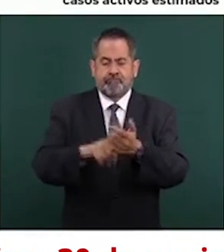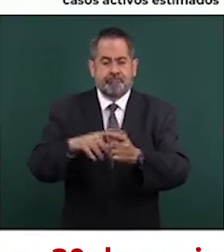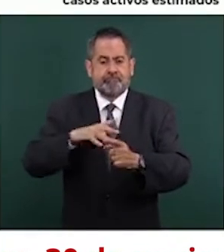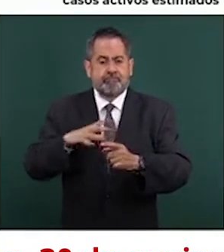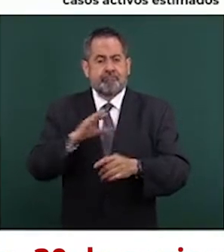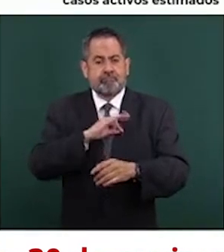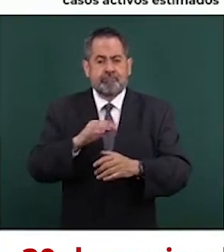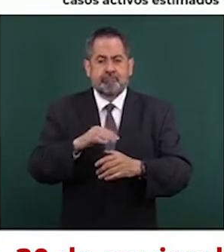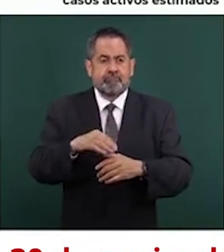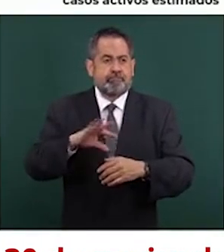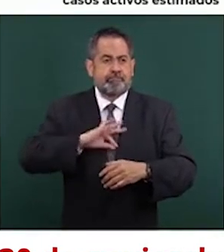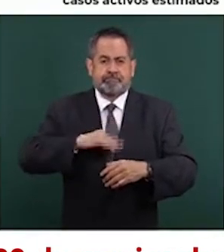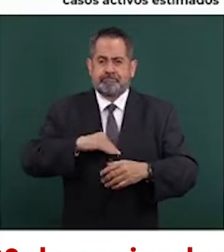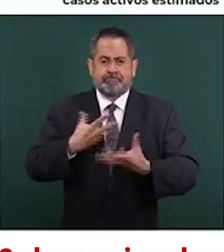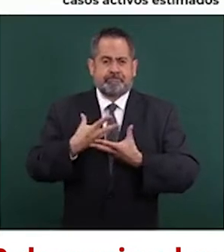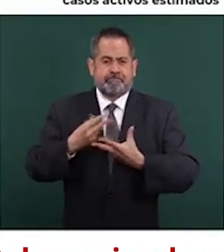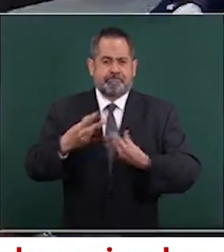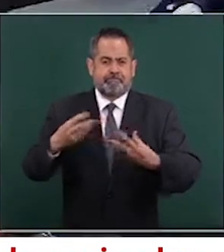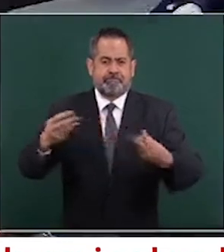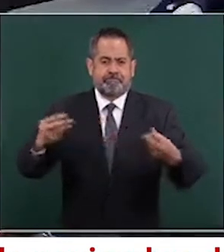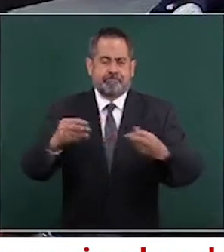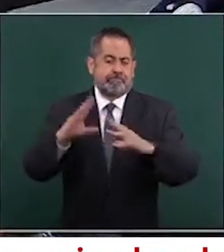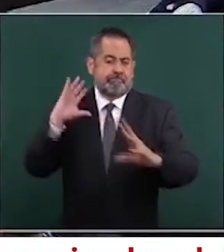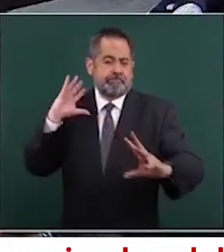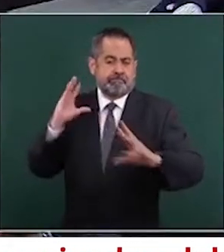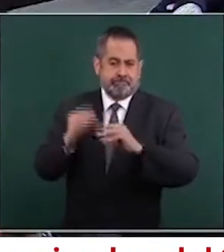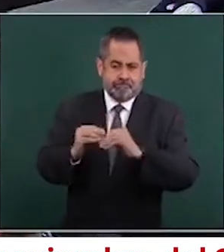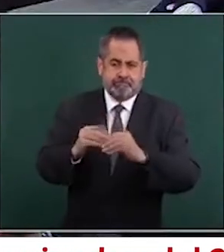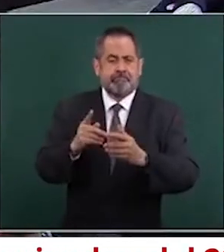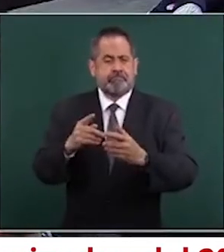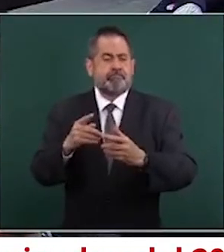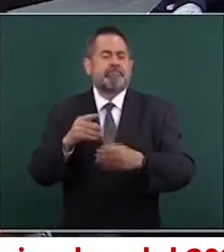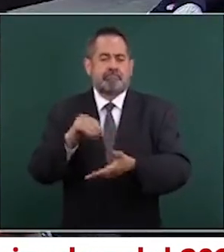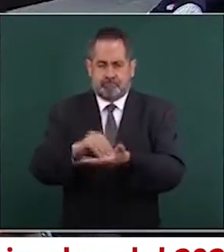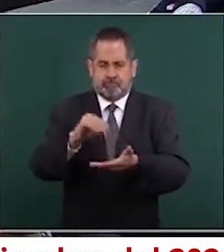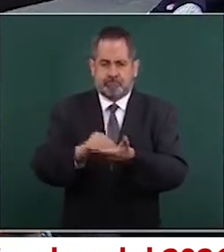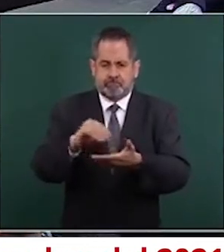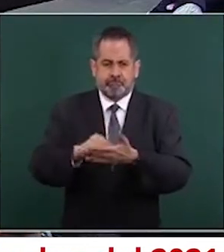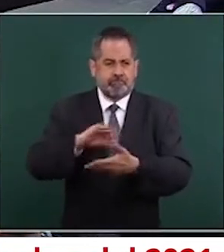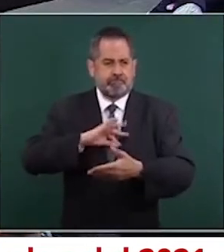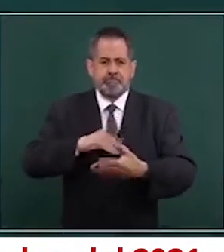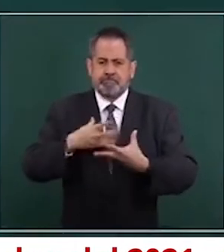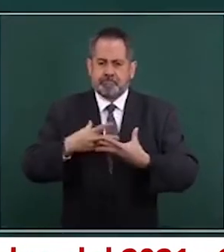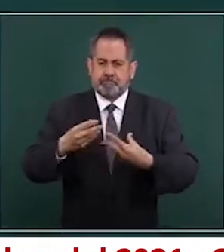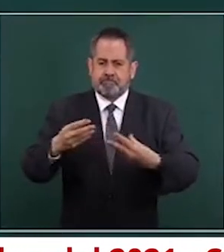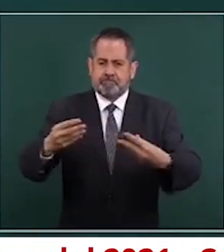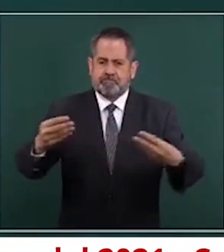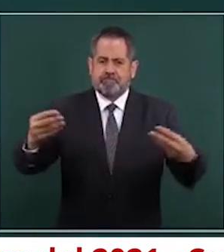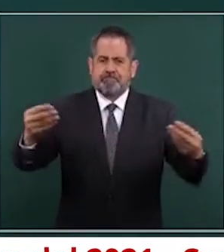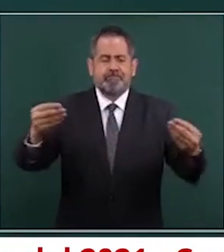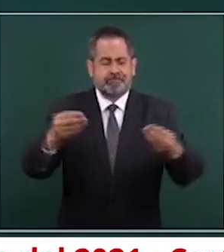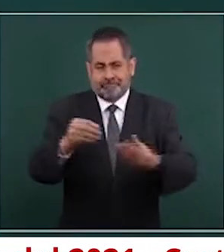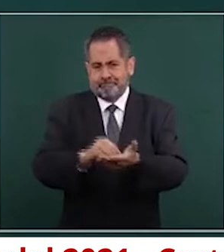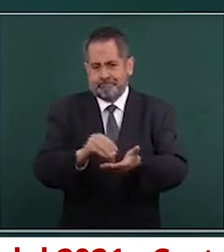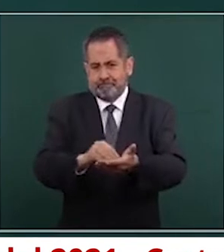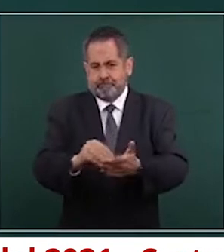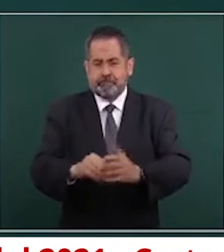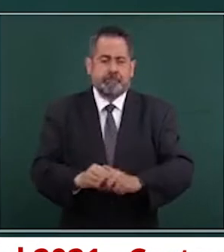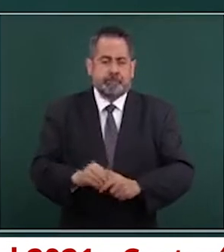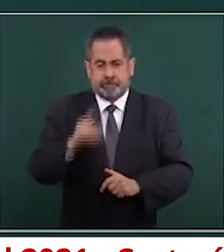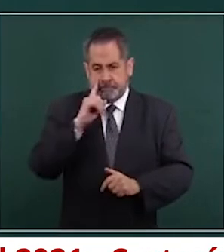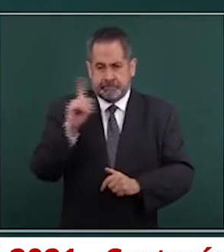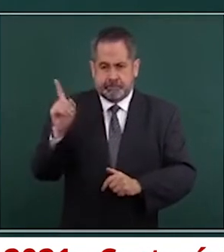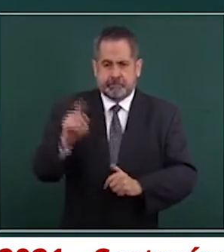posibilidad de transmitir, todos los demás es la suma histórica de toda la epidemia. Como hemos destacado en la siguiente